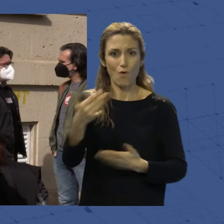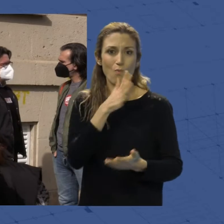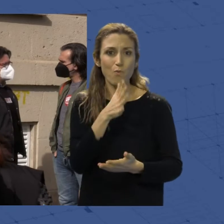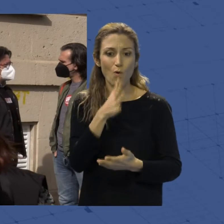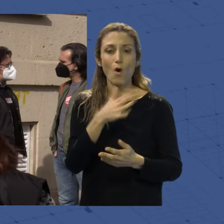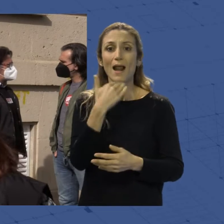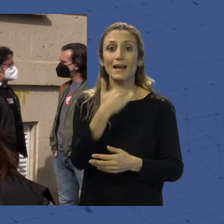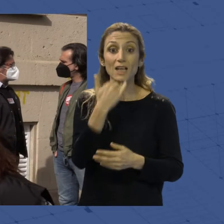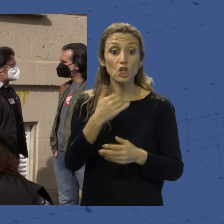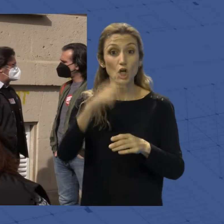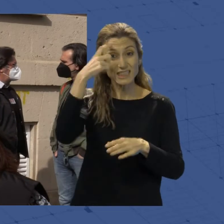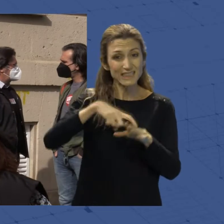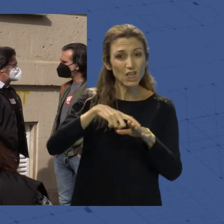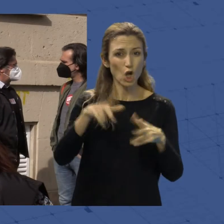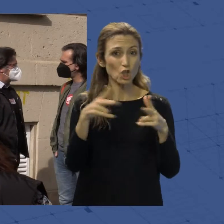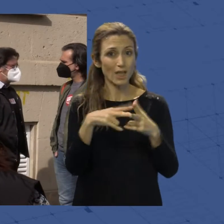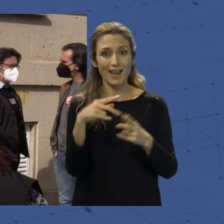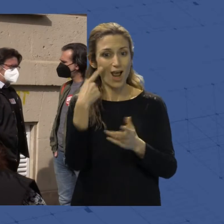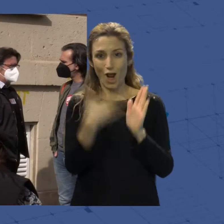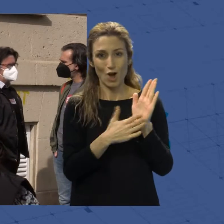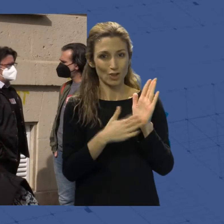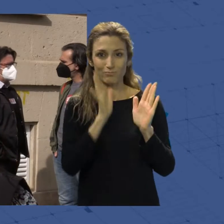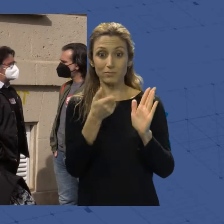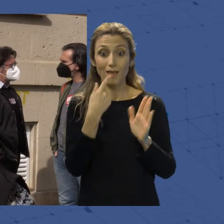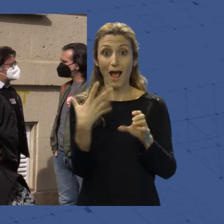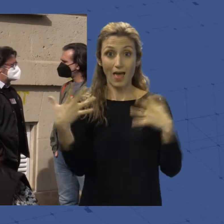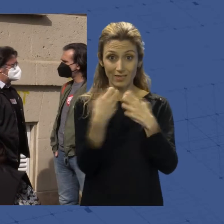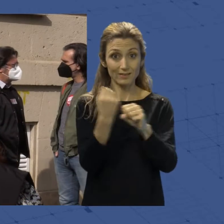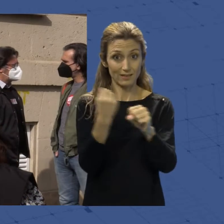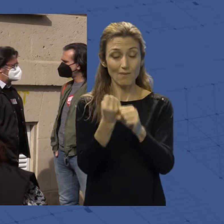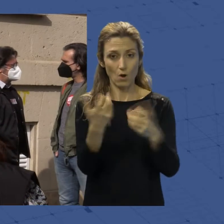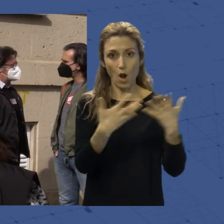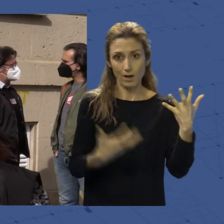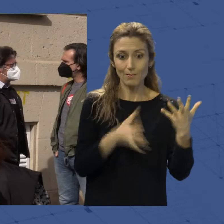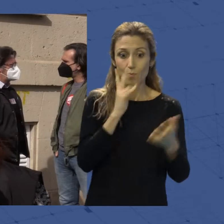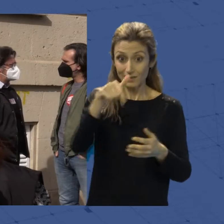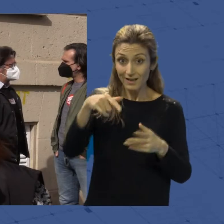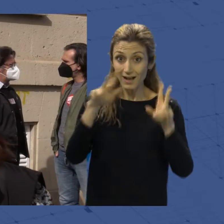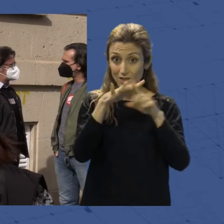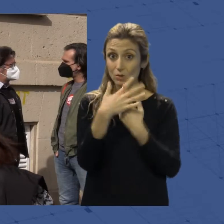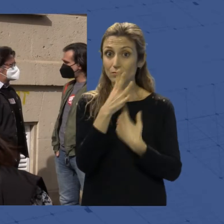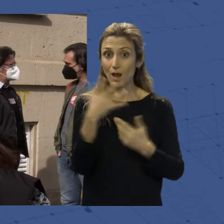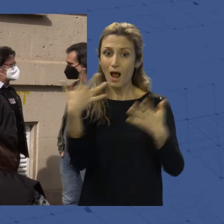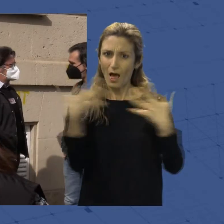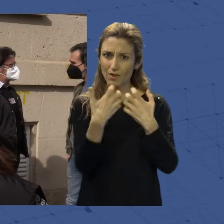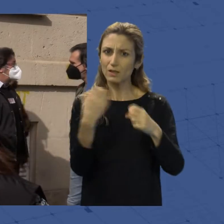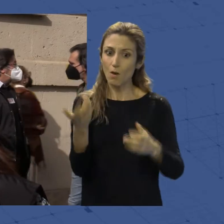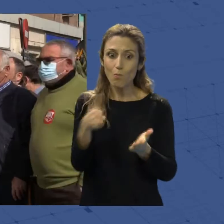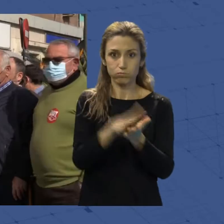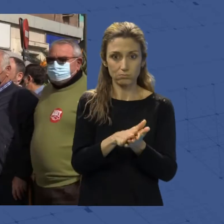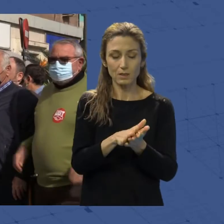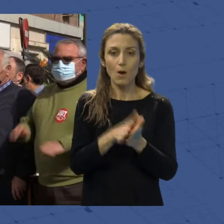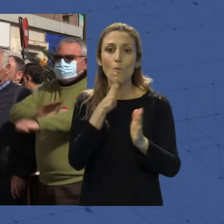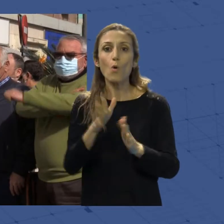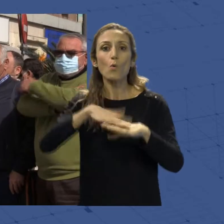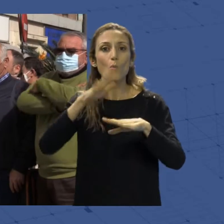psicosociales y como sabéis la mayor parte de los accidentes graves y en este caso los accidentes mortales están conscientes por riesgo psicosocial.